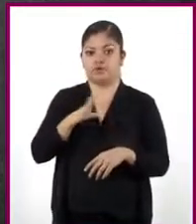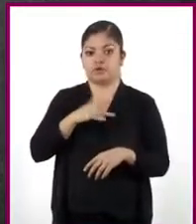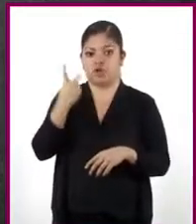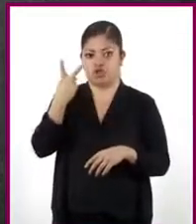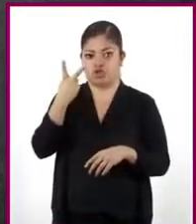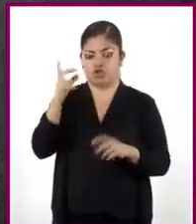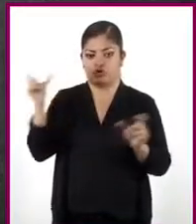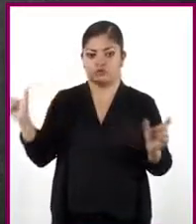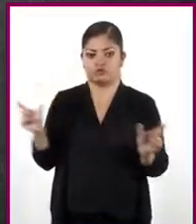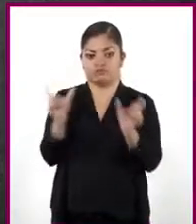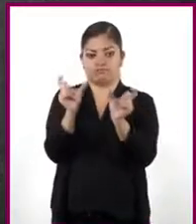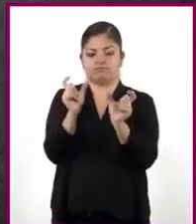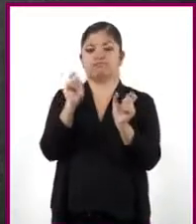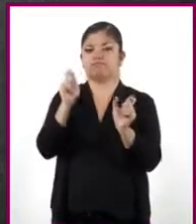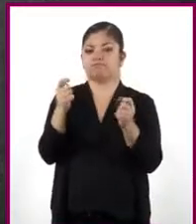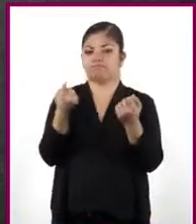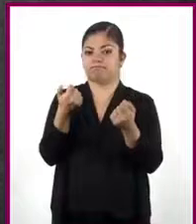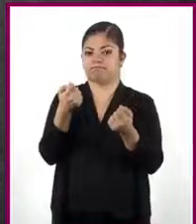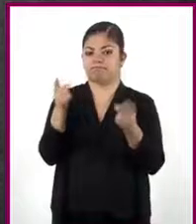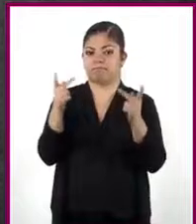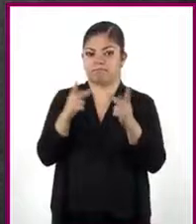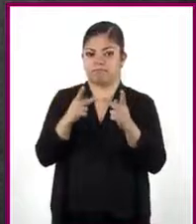expresiones son equivalentes.